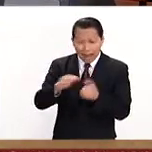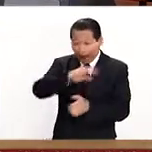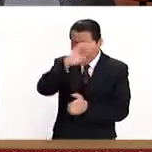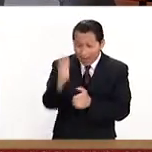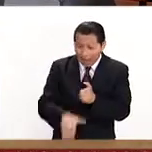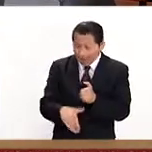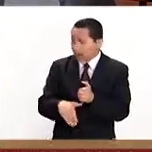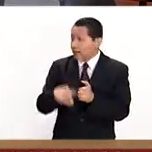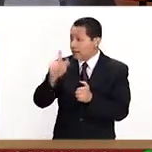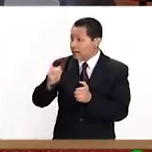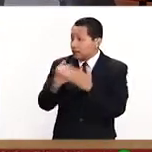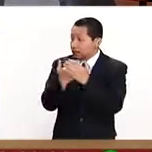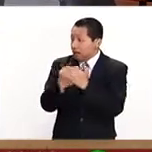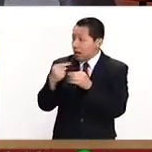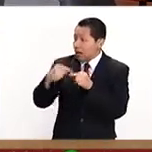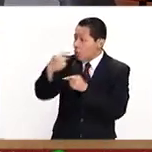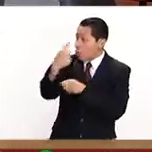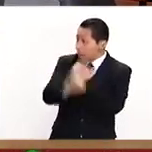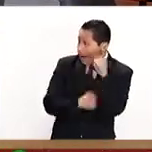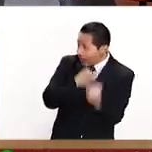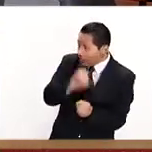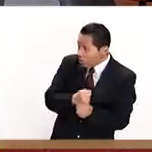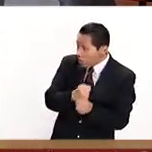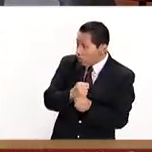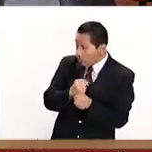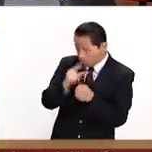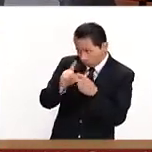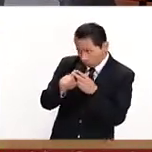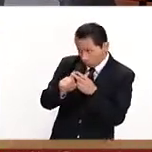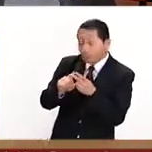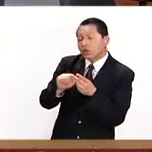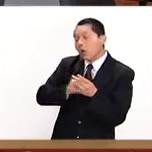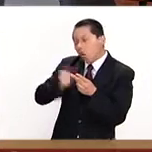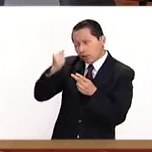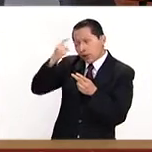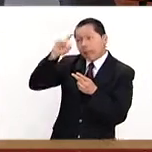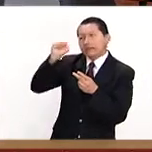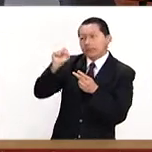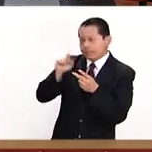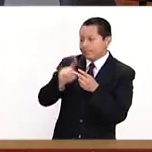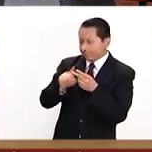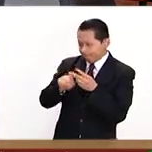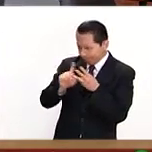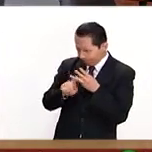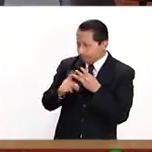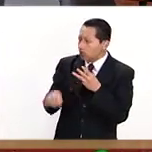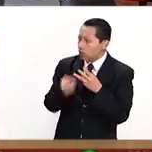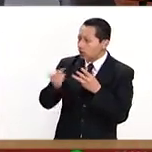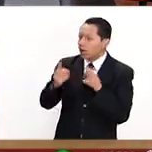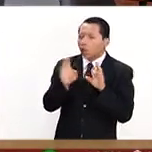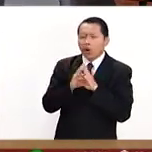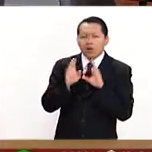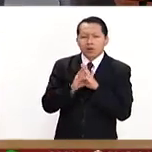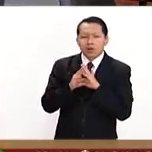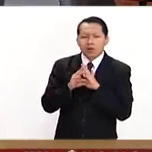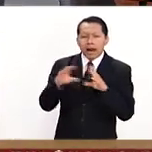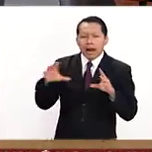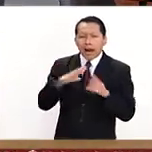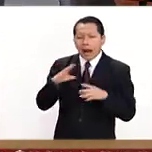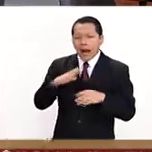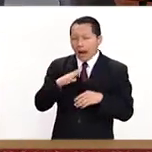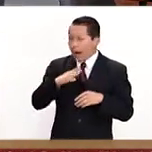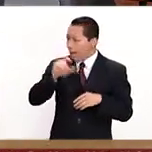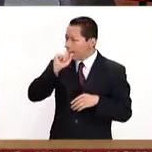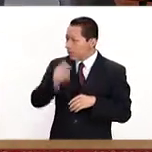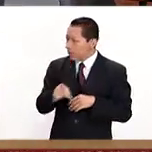tendrían que esperar hasta el siguiente año. Y otra de las preguntas que ahorita se me vienen a la mente es si tienen algún límite en